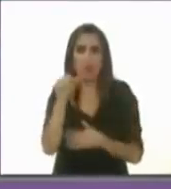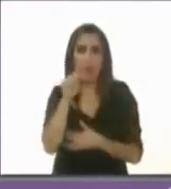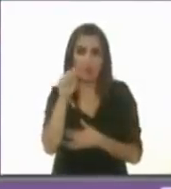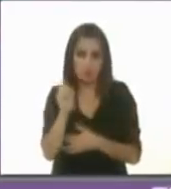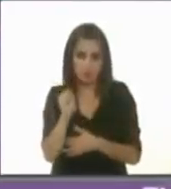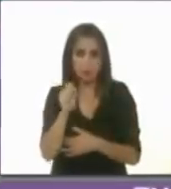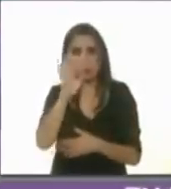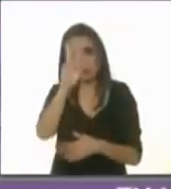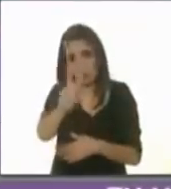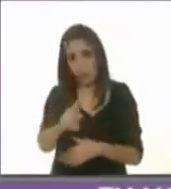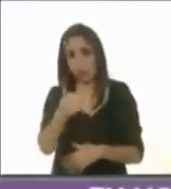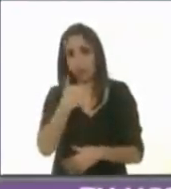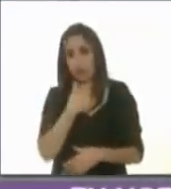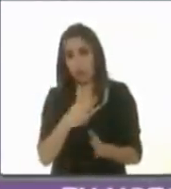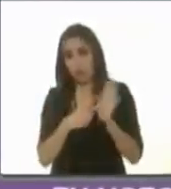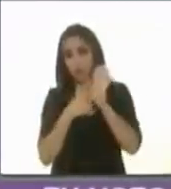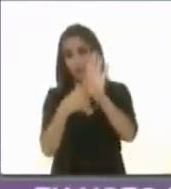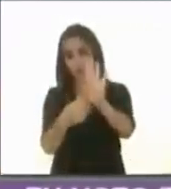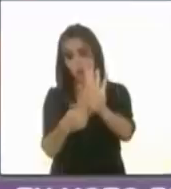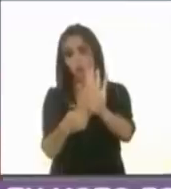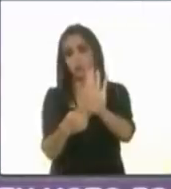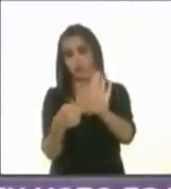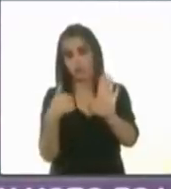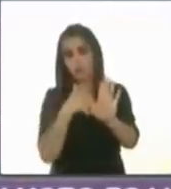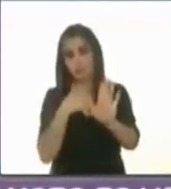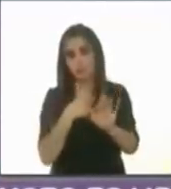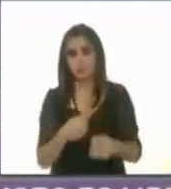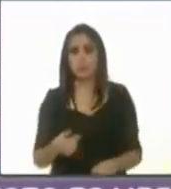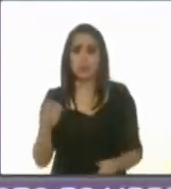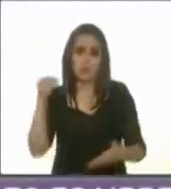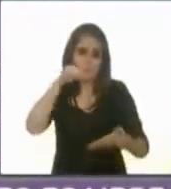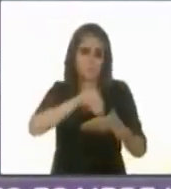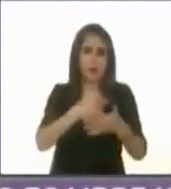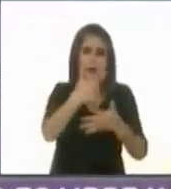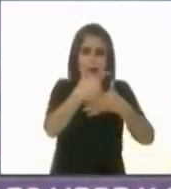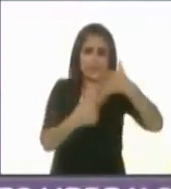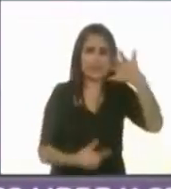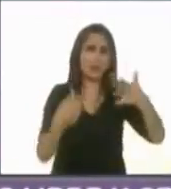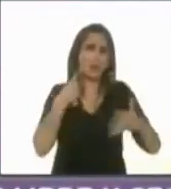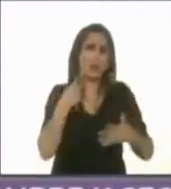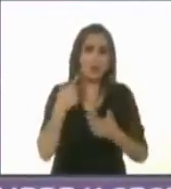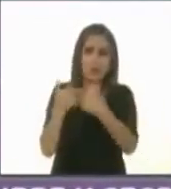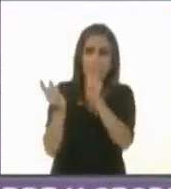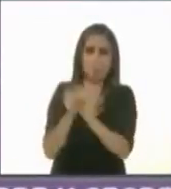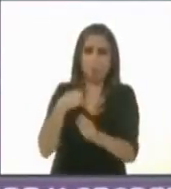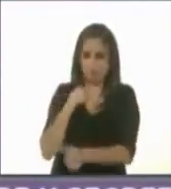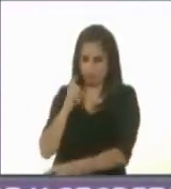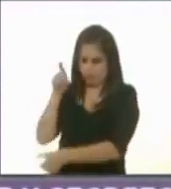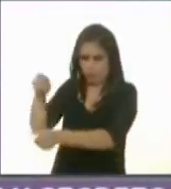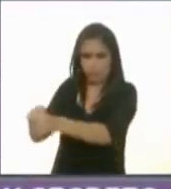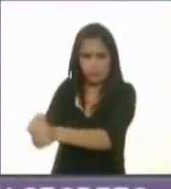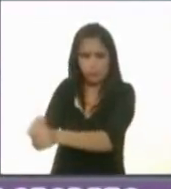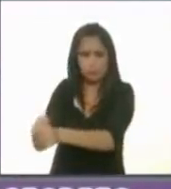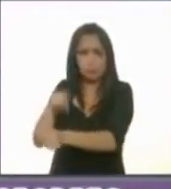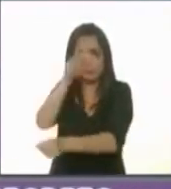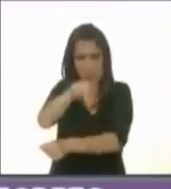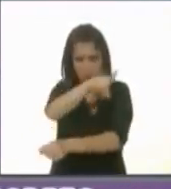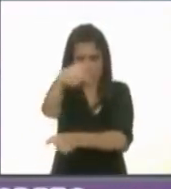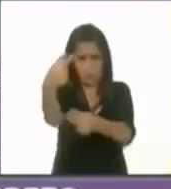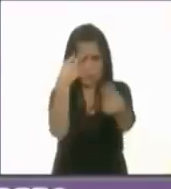fui un claro ejemplo, donde aparecí en una lista de un partido político, y muchos de ustedes que me están viendo,